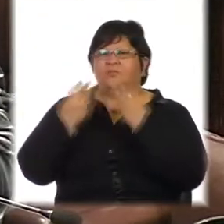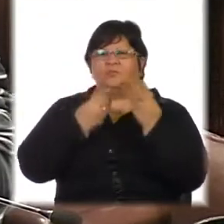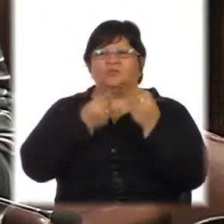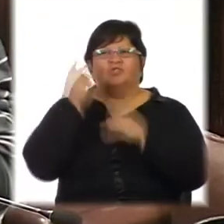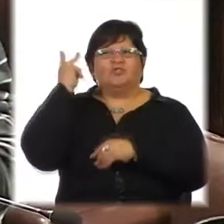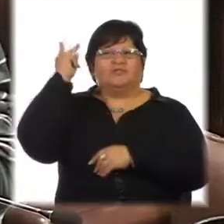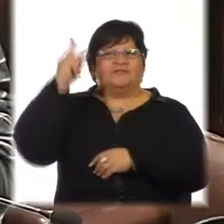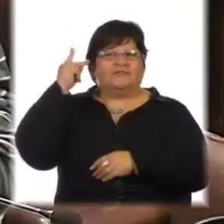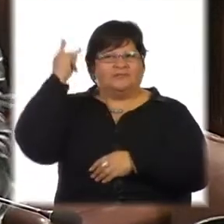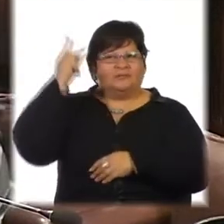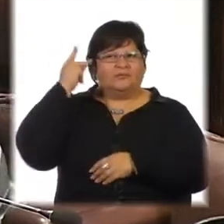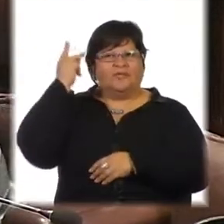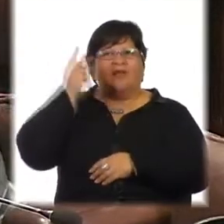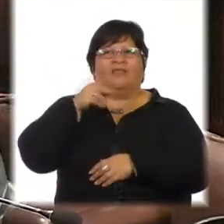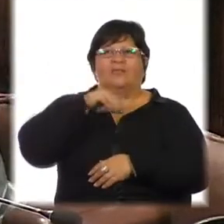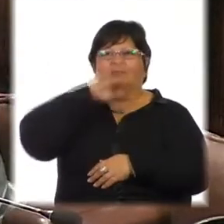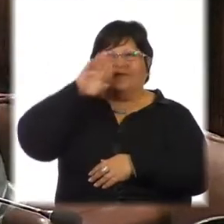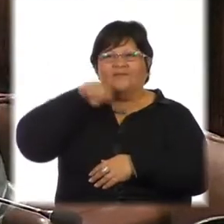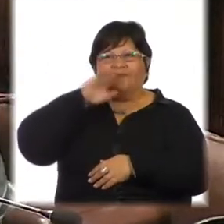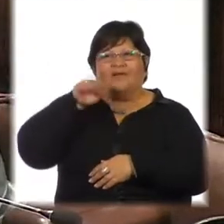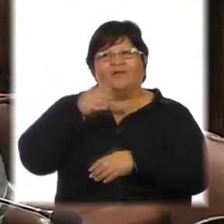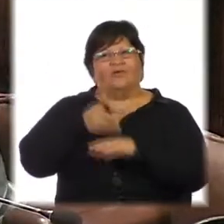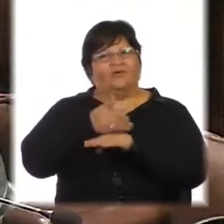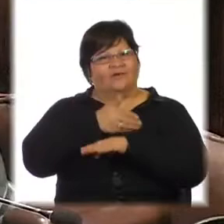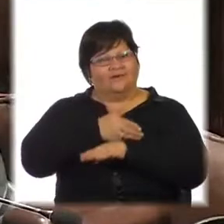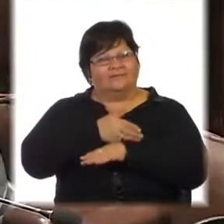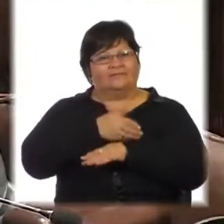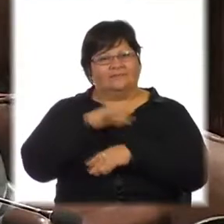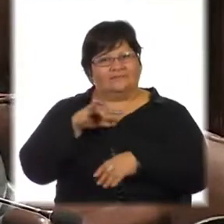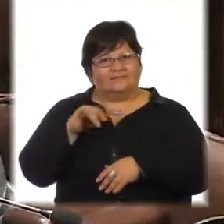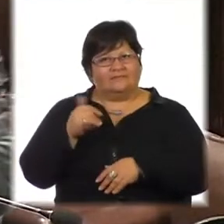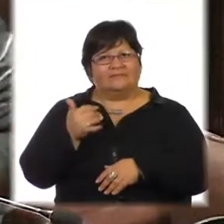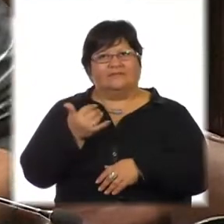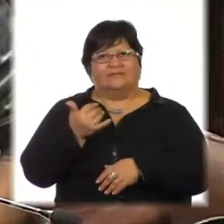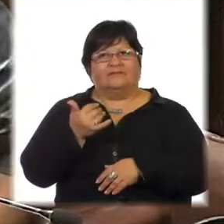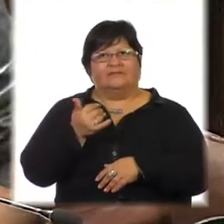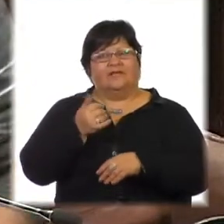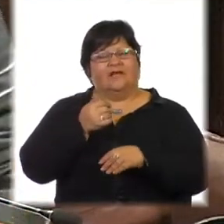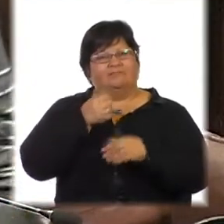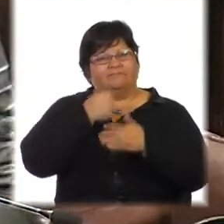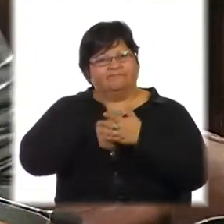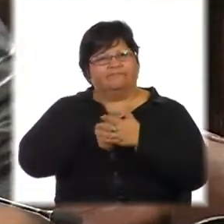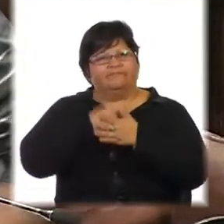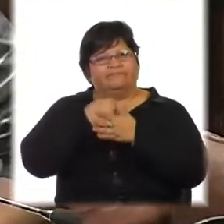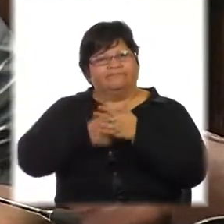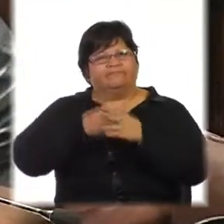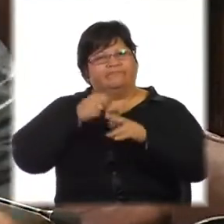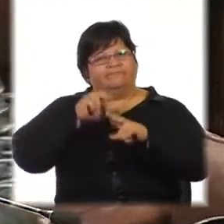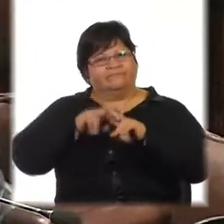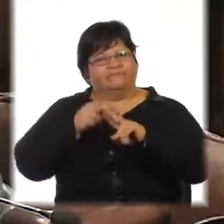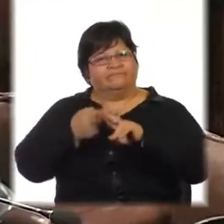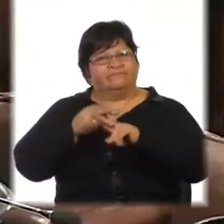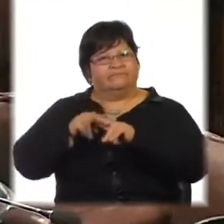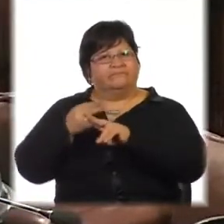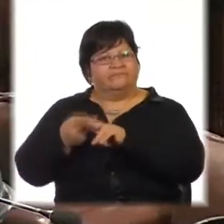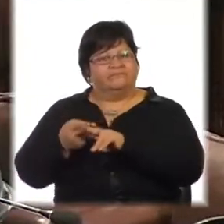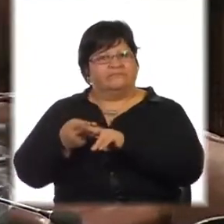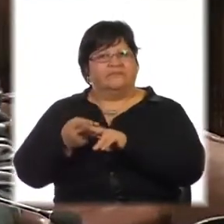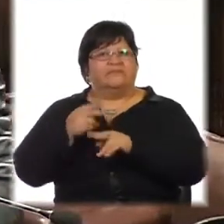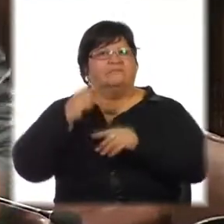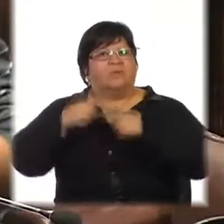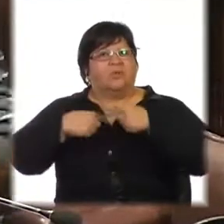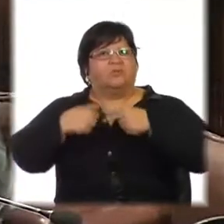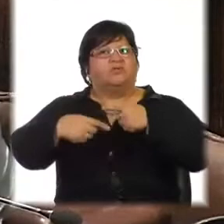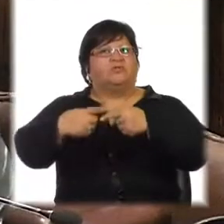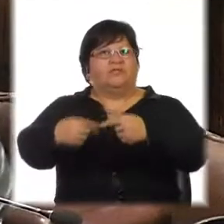hecho uso de la palabra, lo han remarcado, han hecho referencia, y es el proceso que llevó adelante